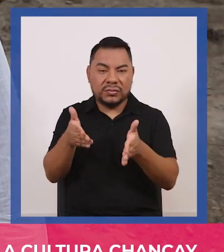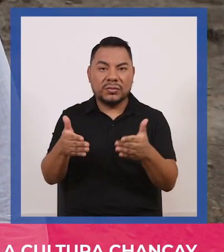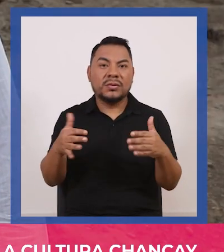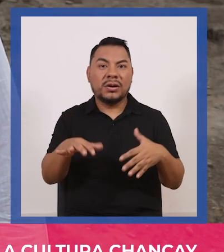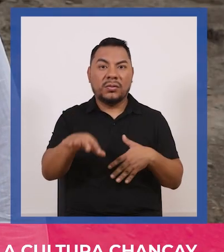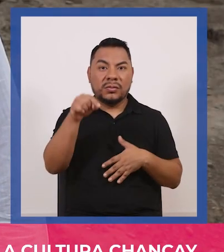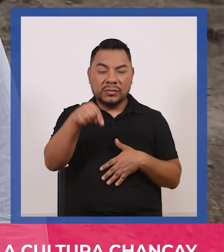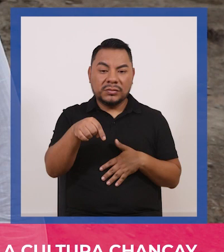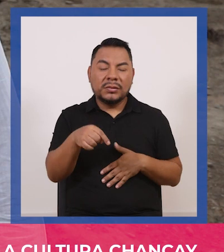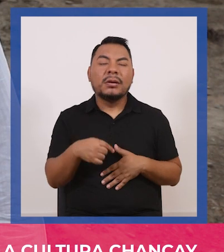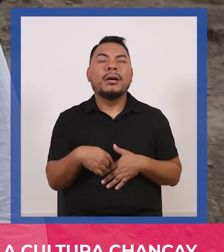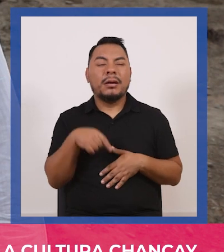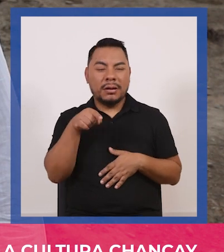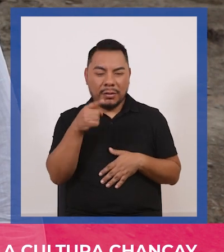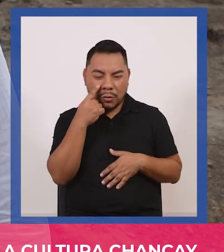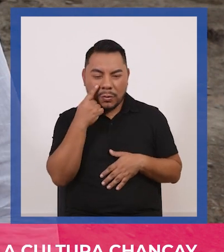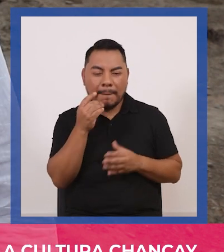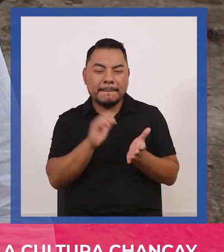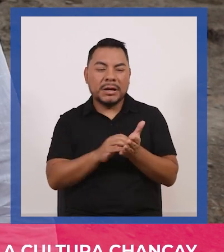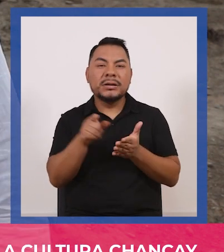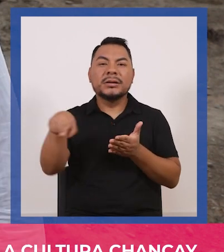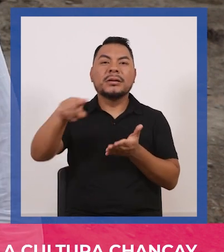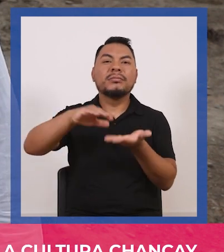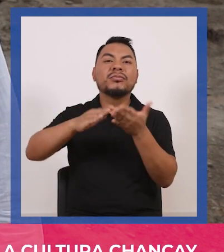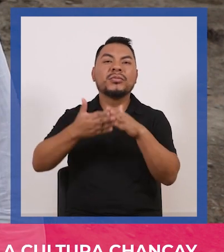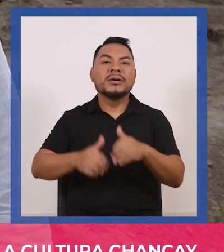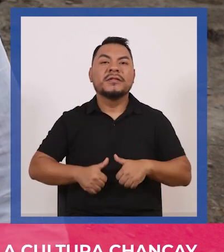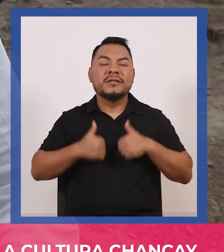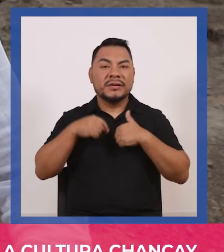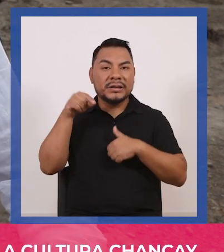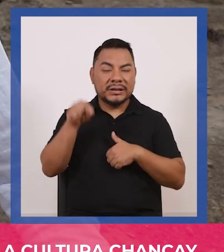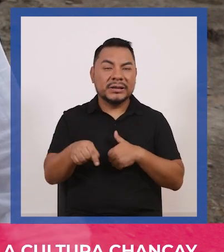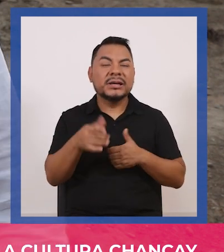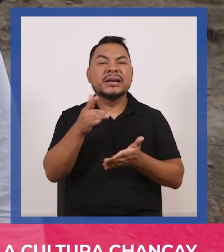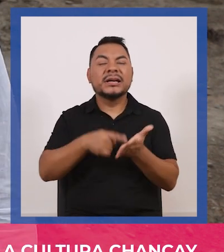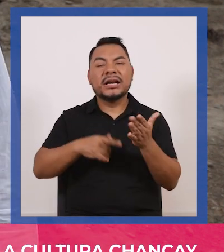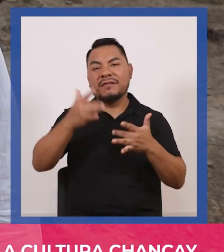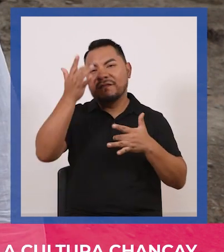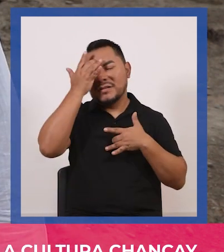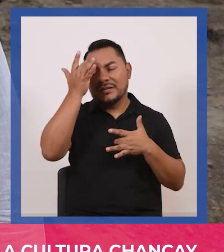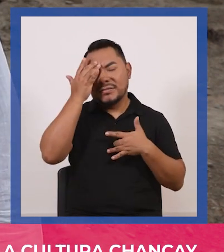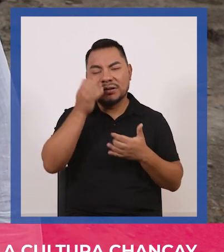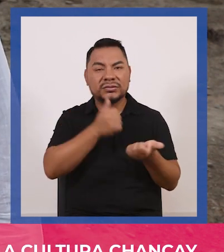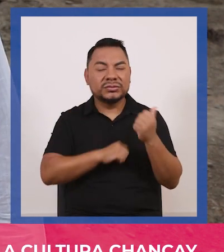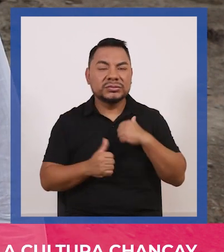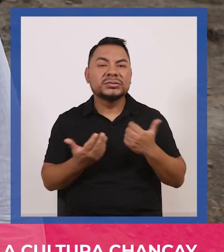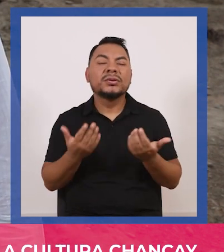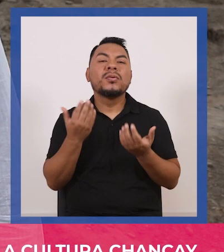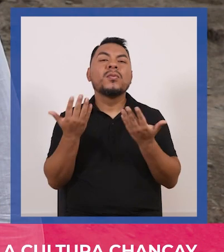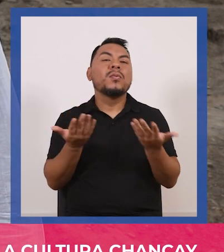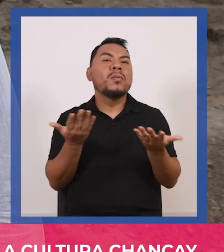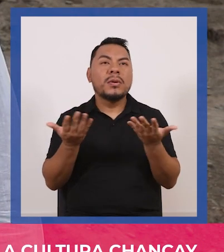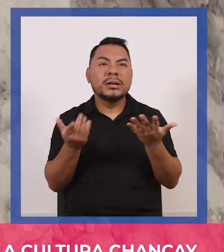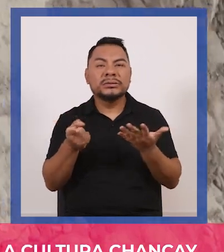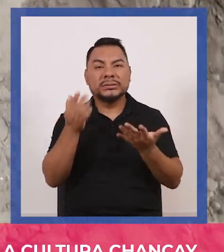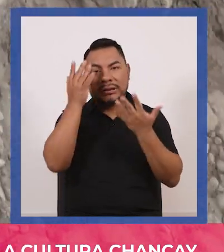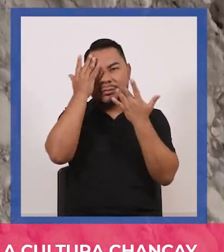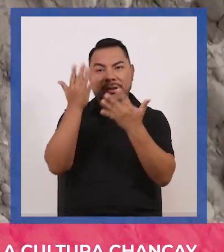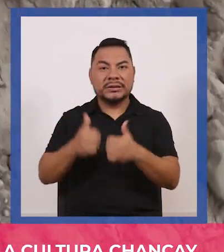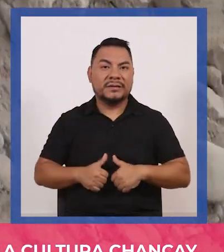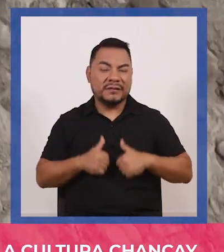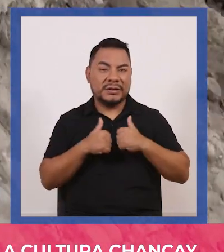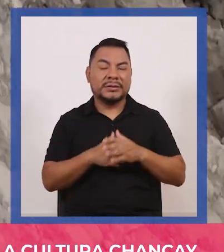conocer más sobre esta población que vivió allí qué enfermedades sufrieron cuál fue su esperanza de vida